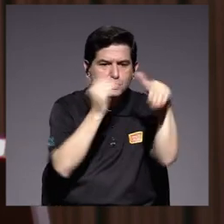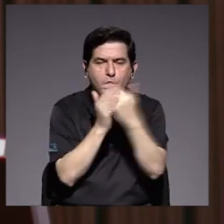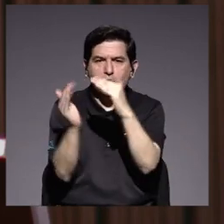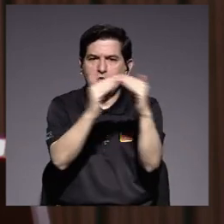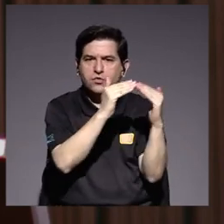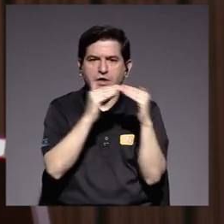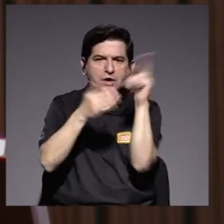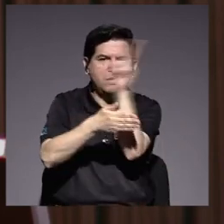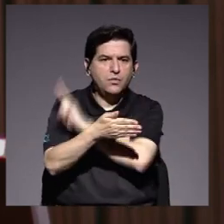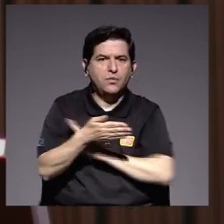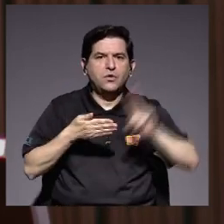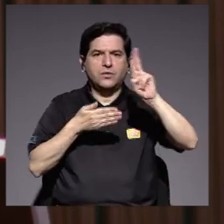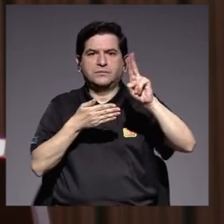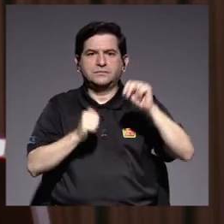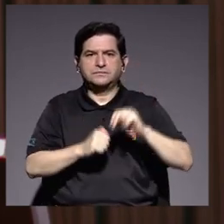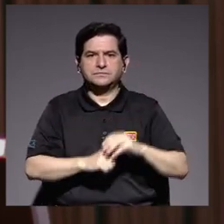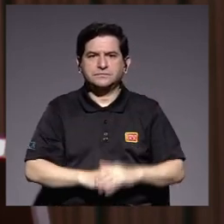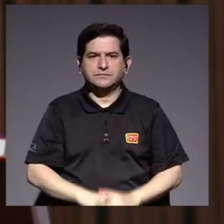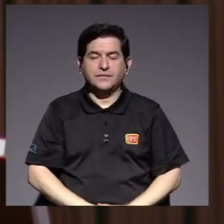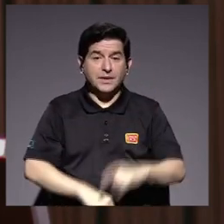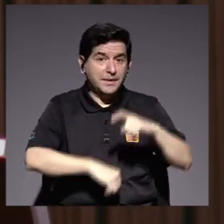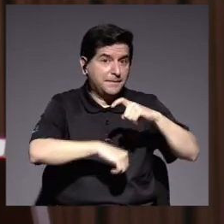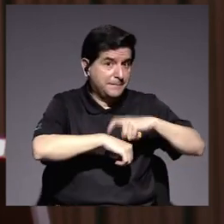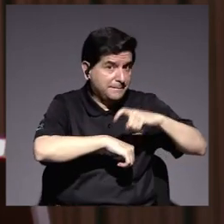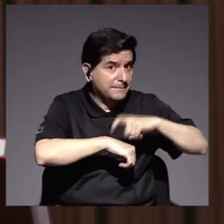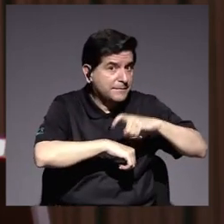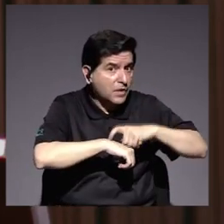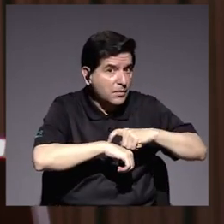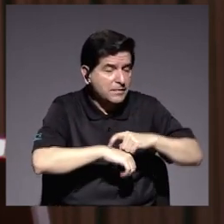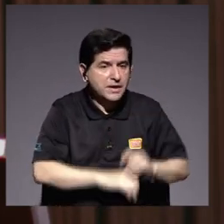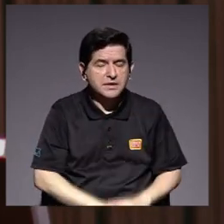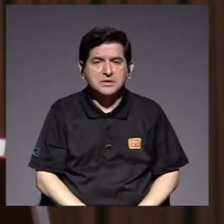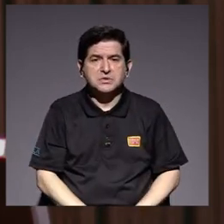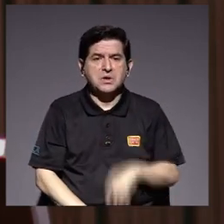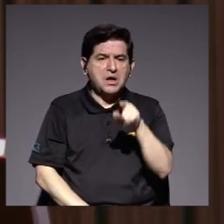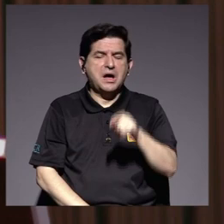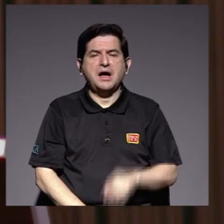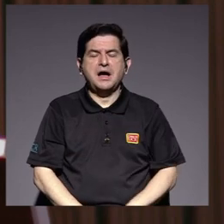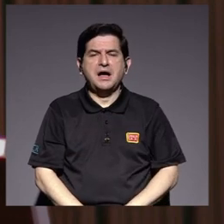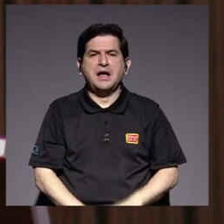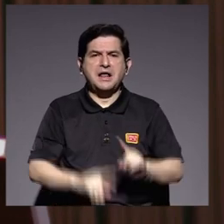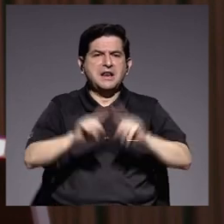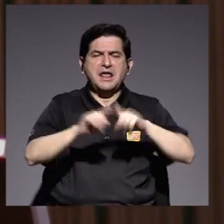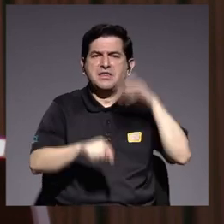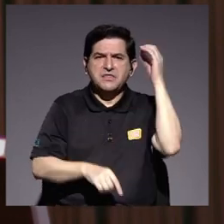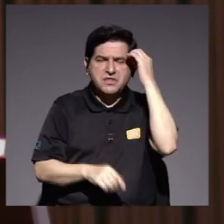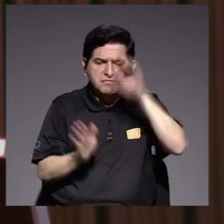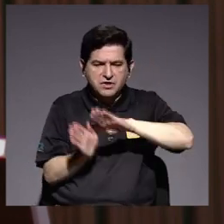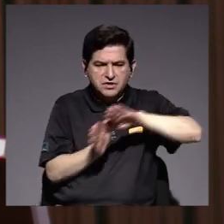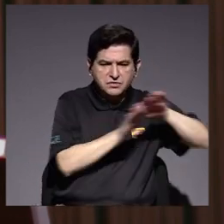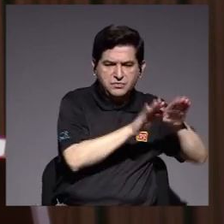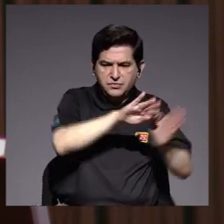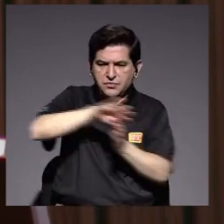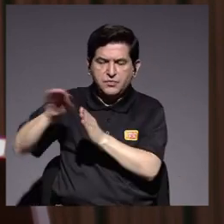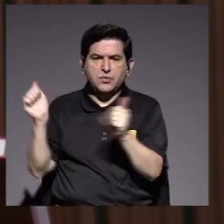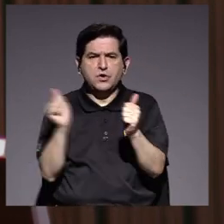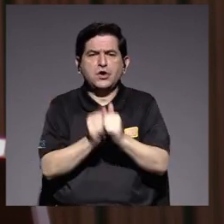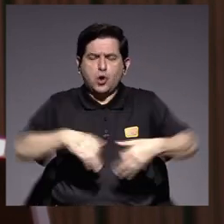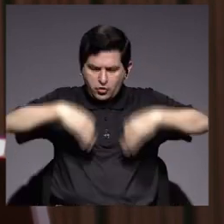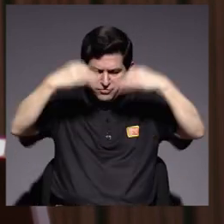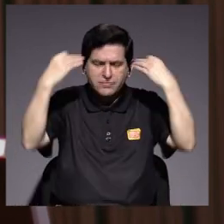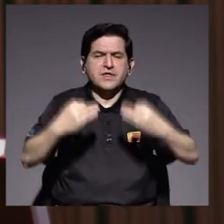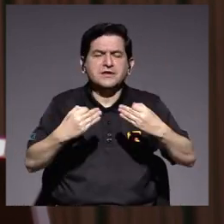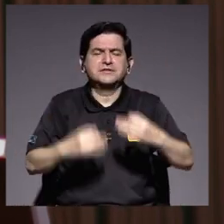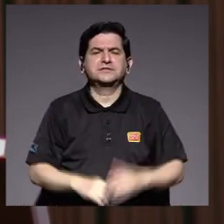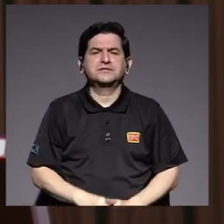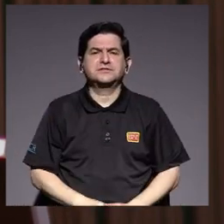comunidad universitaria, como un momento cuando se dejaron de lado las diferencias y con altruismo y decisión